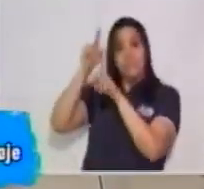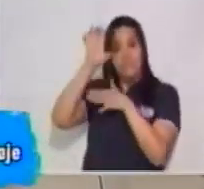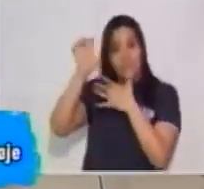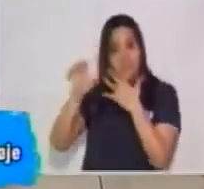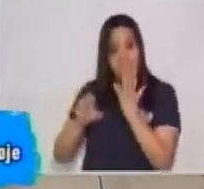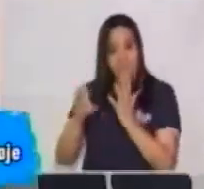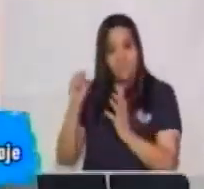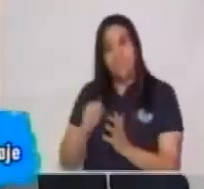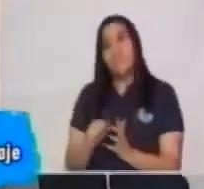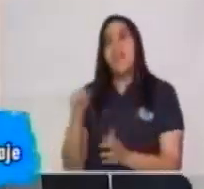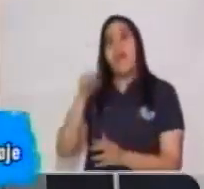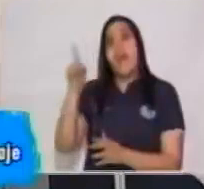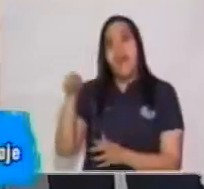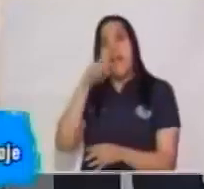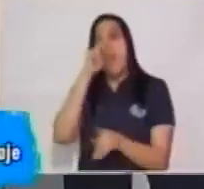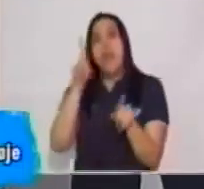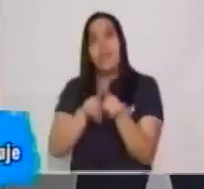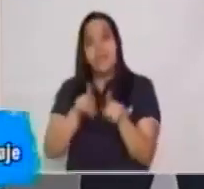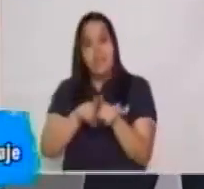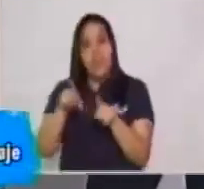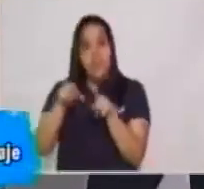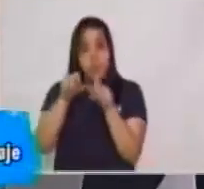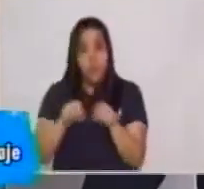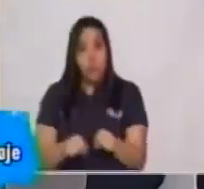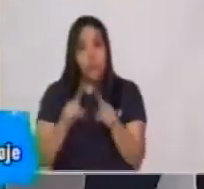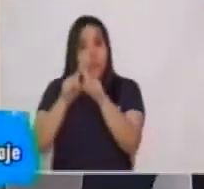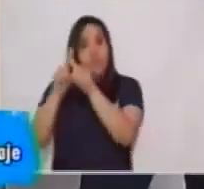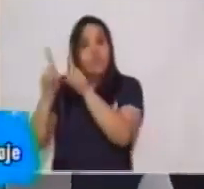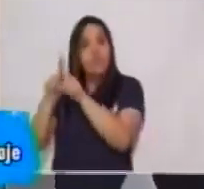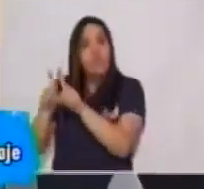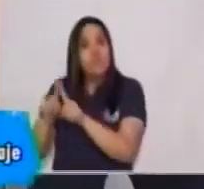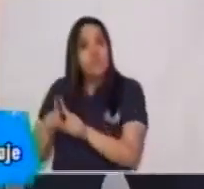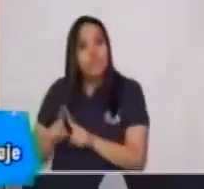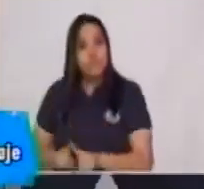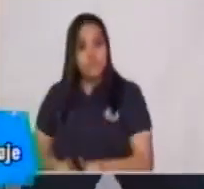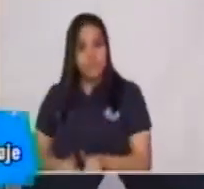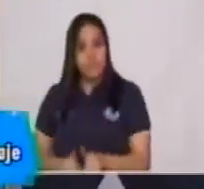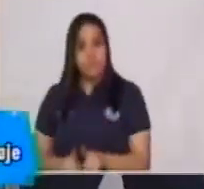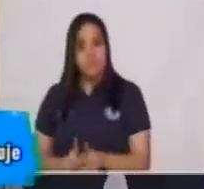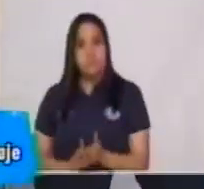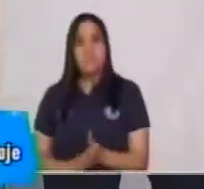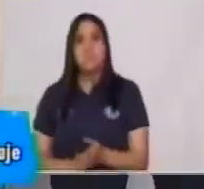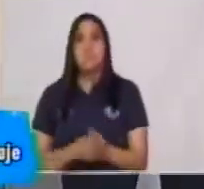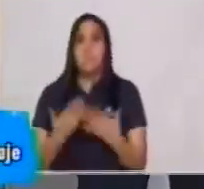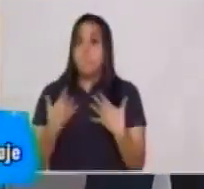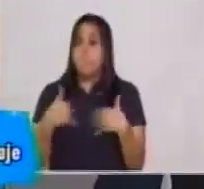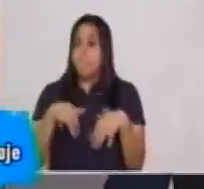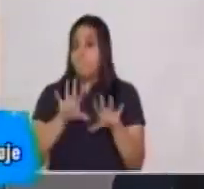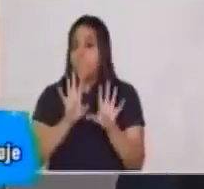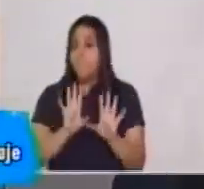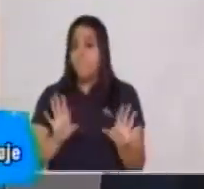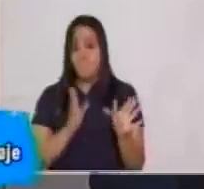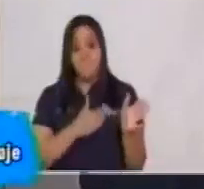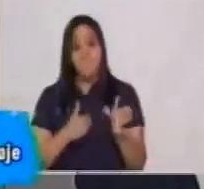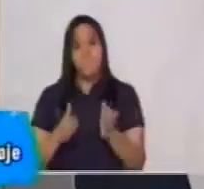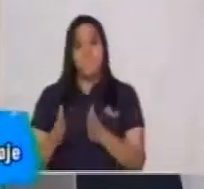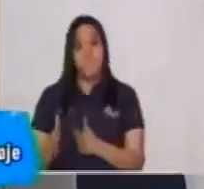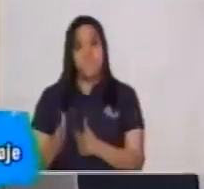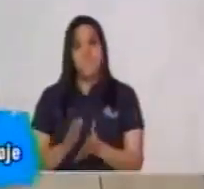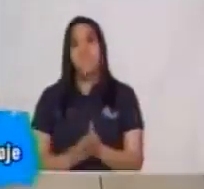Como te indiqué, acá también estamos aplicando las inferencias. Ahora, ya que tenemos esto repasado,